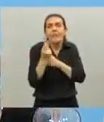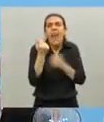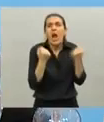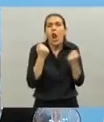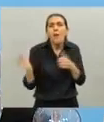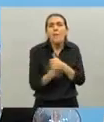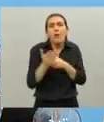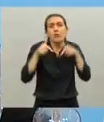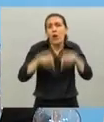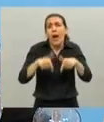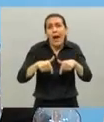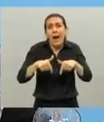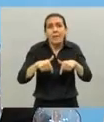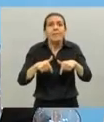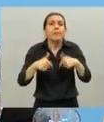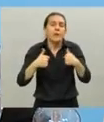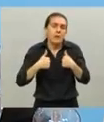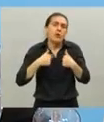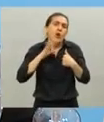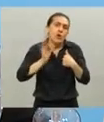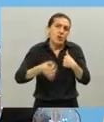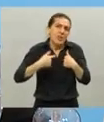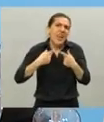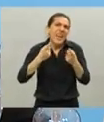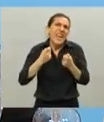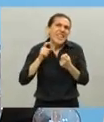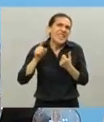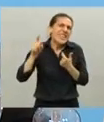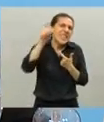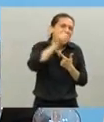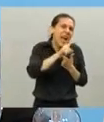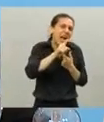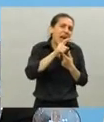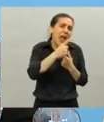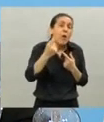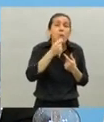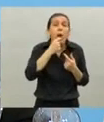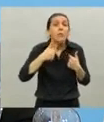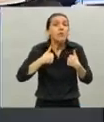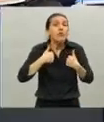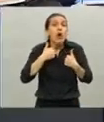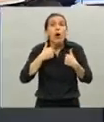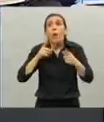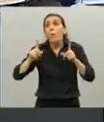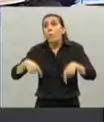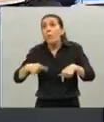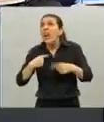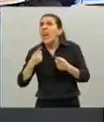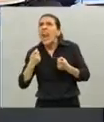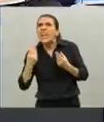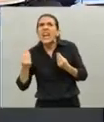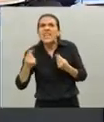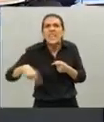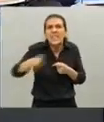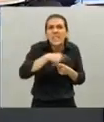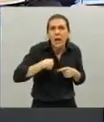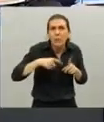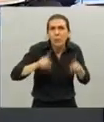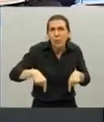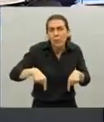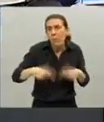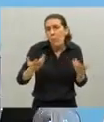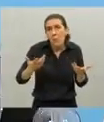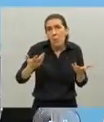y obviamente que yo sé lo que necesitan todos si no lo supiera no hubiéramos dado 2